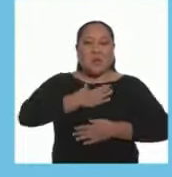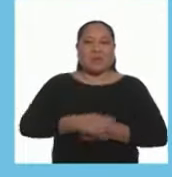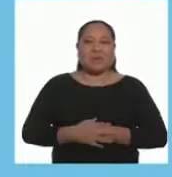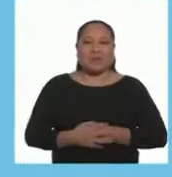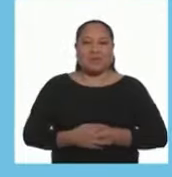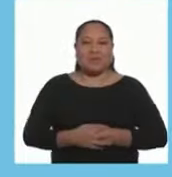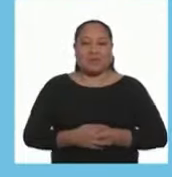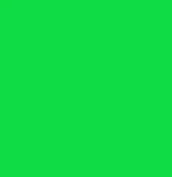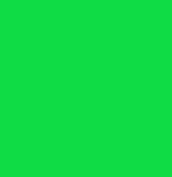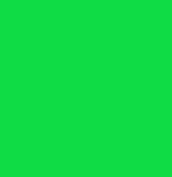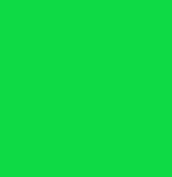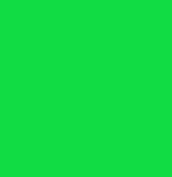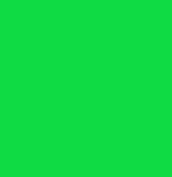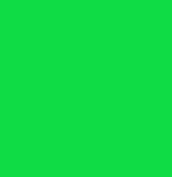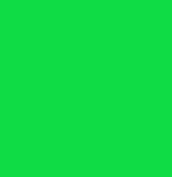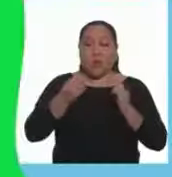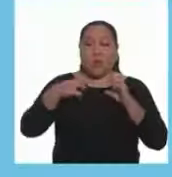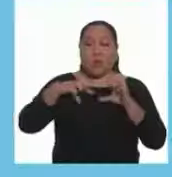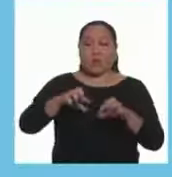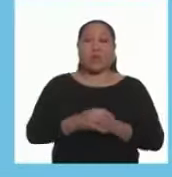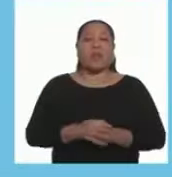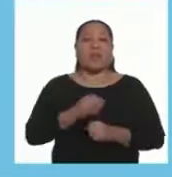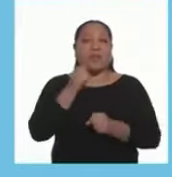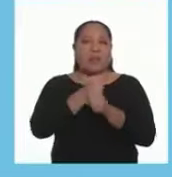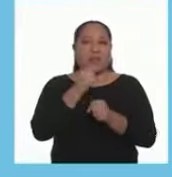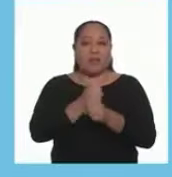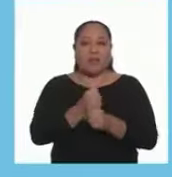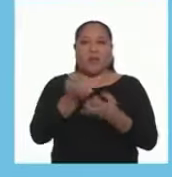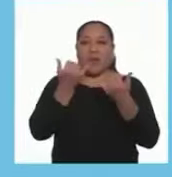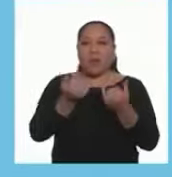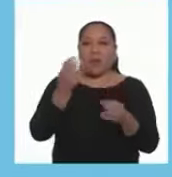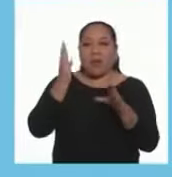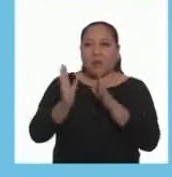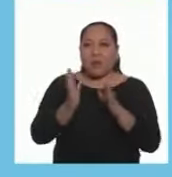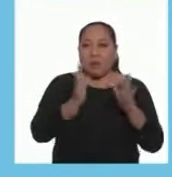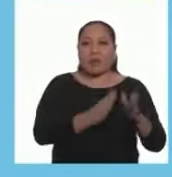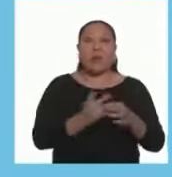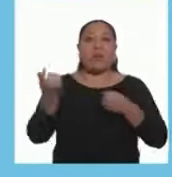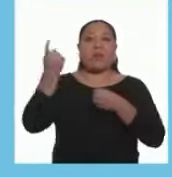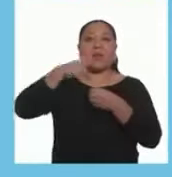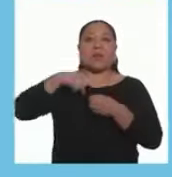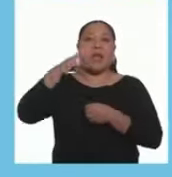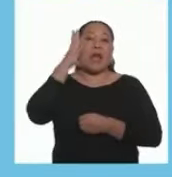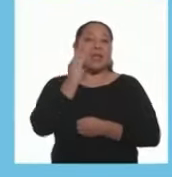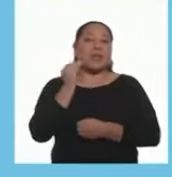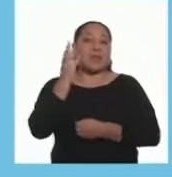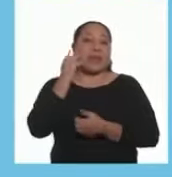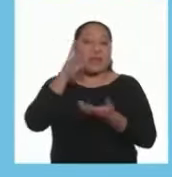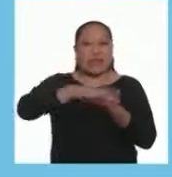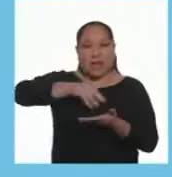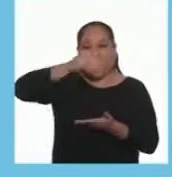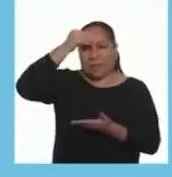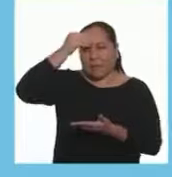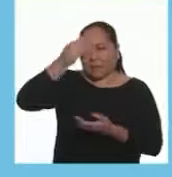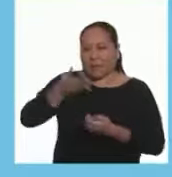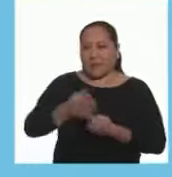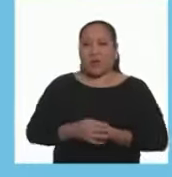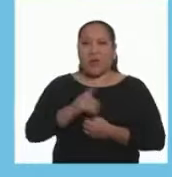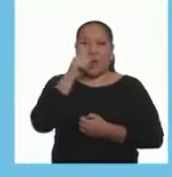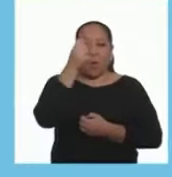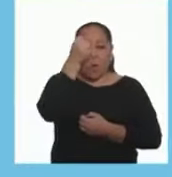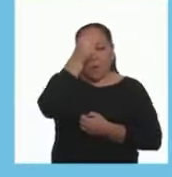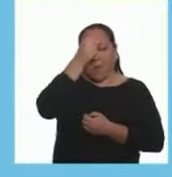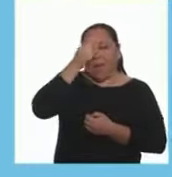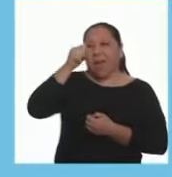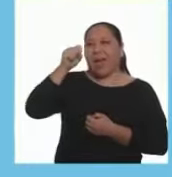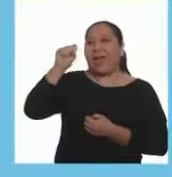momento muy divertido En esta ocasión, la actividad que desarrollaremos pertenece a la experiencia de